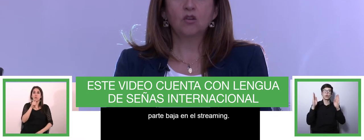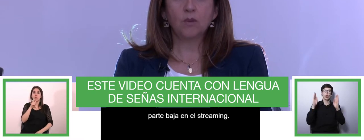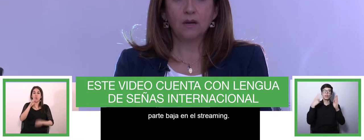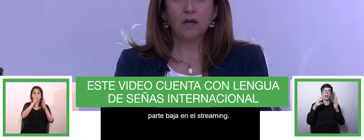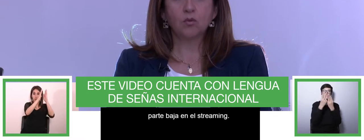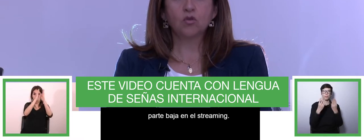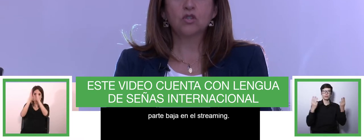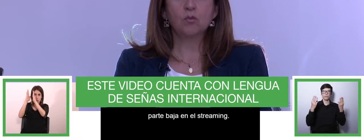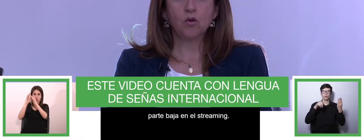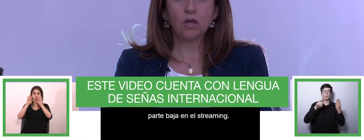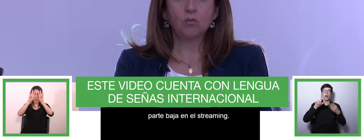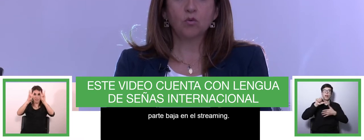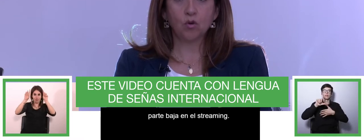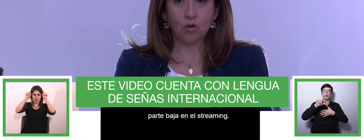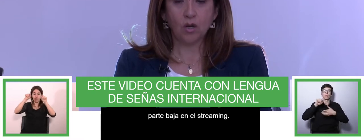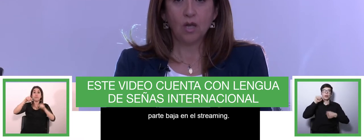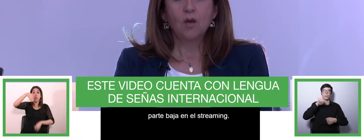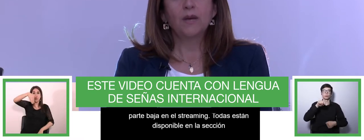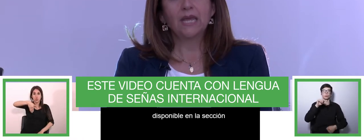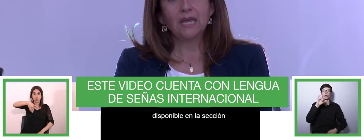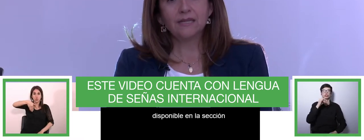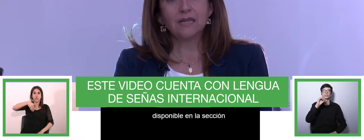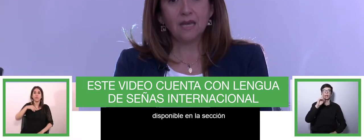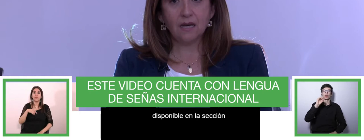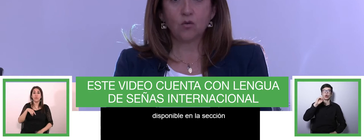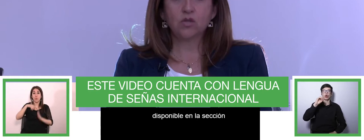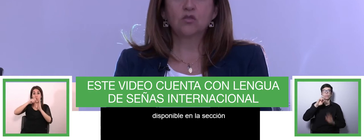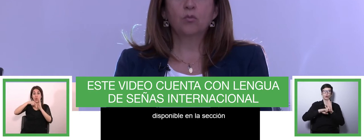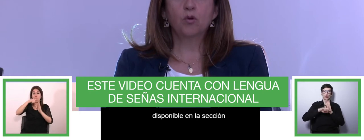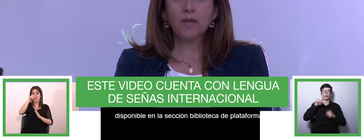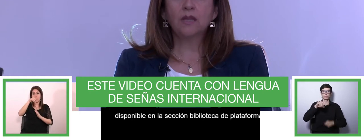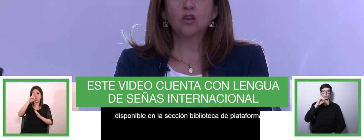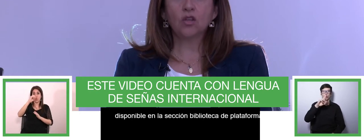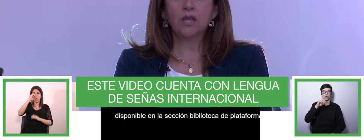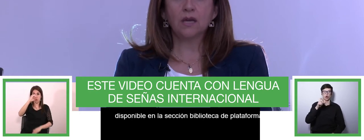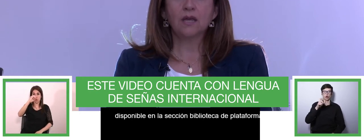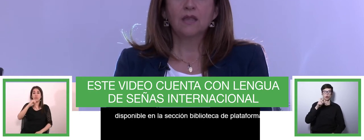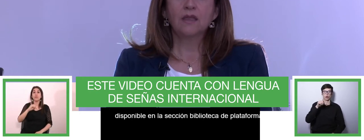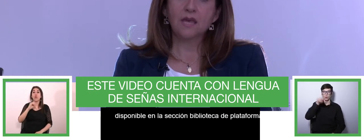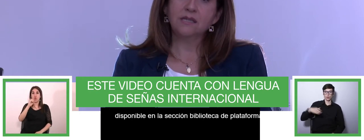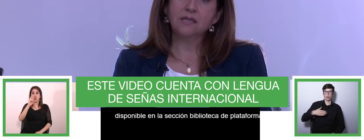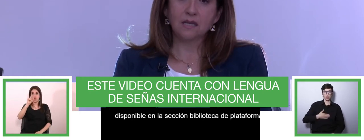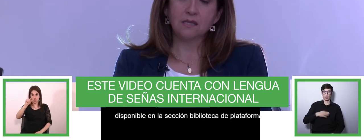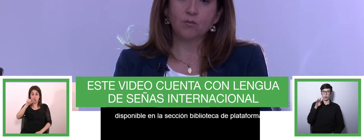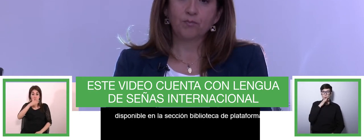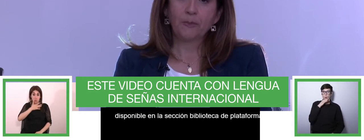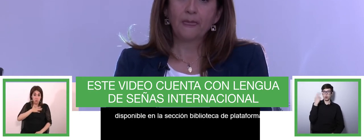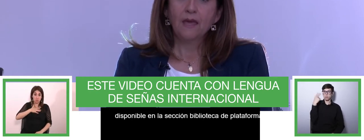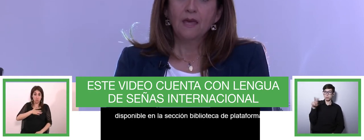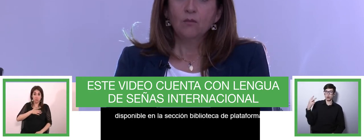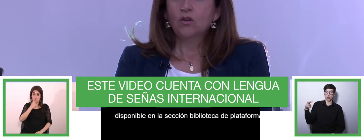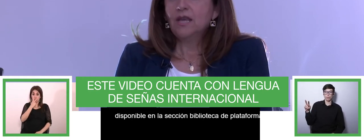latinomédica.siroproject.org para quienes quieran usar sus propias tecnologías de asistencia.